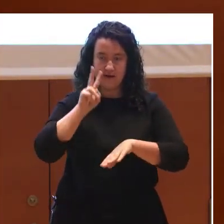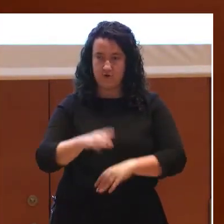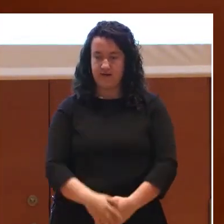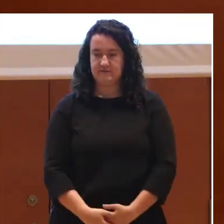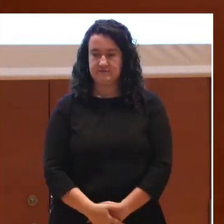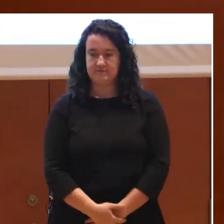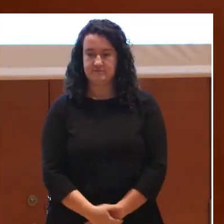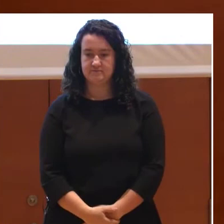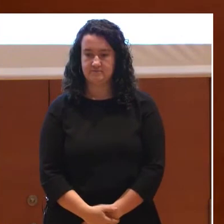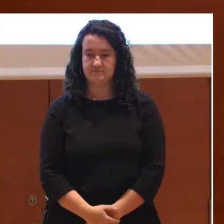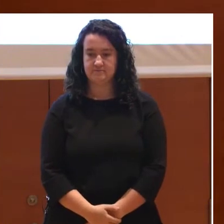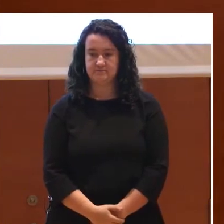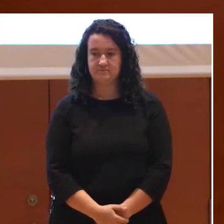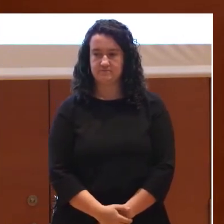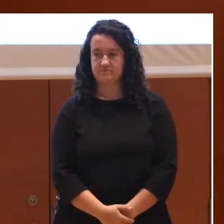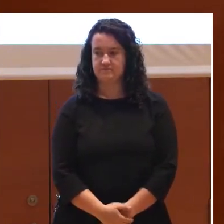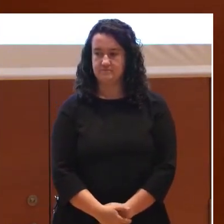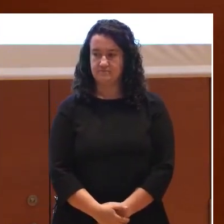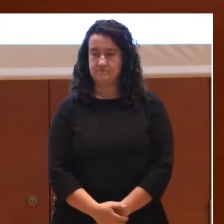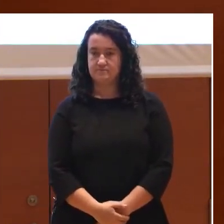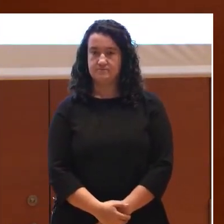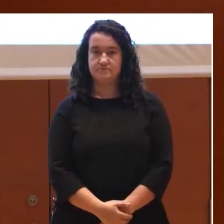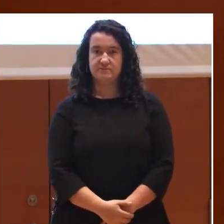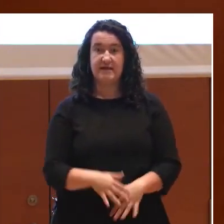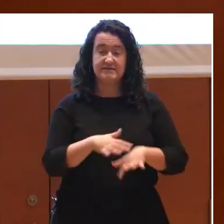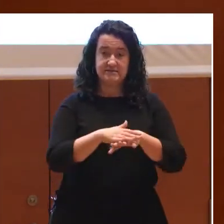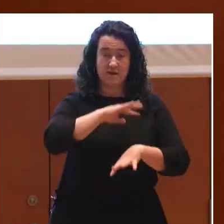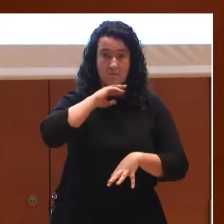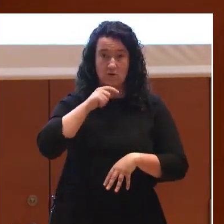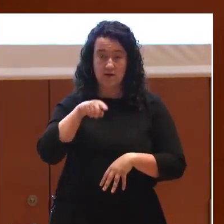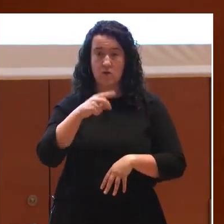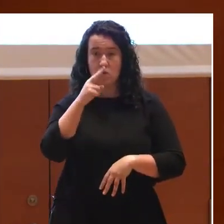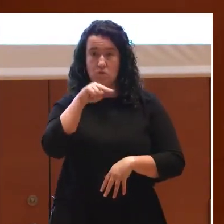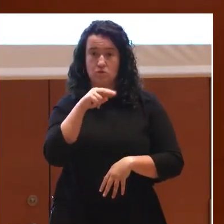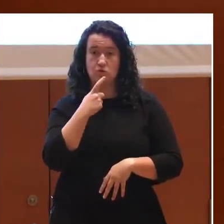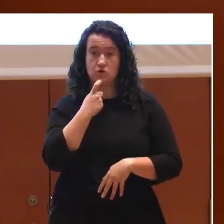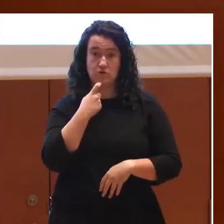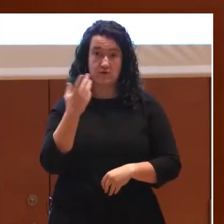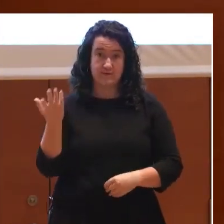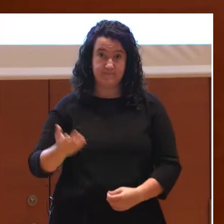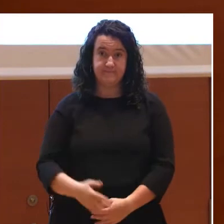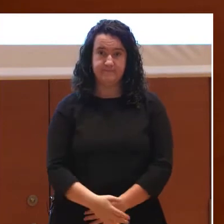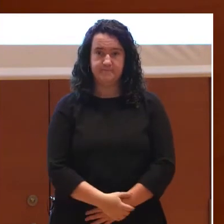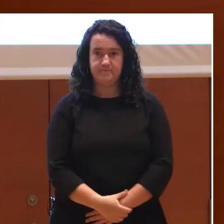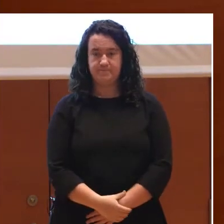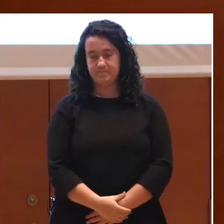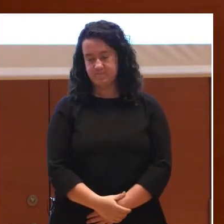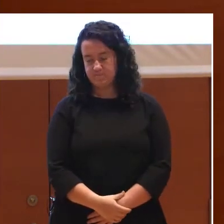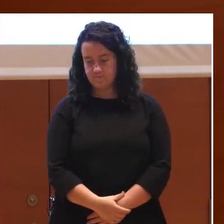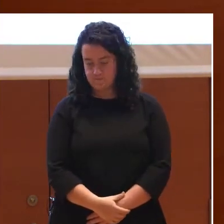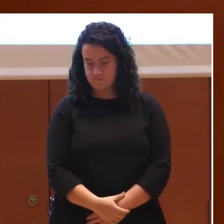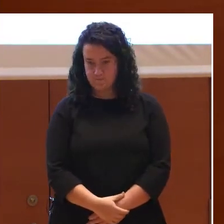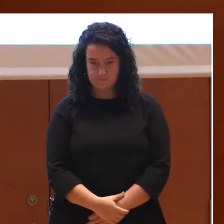Una red, Saré Morea, una red morada desde Cruz Roja, a partir de